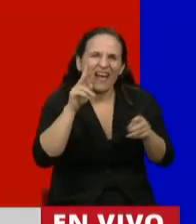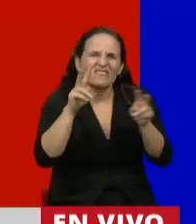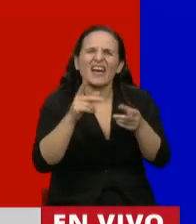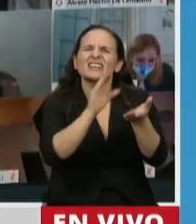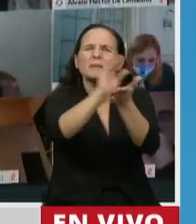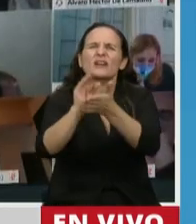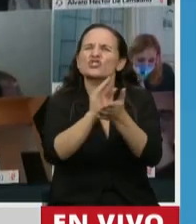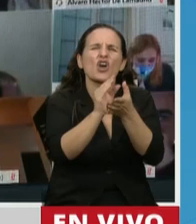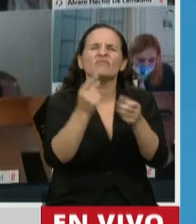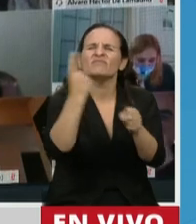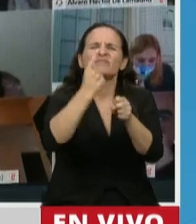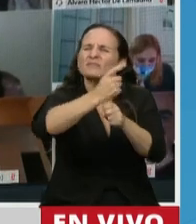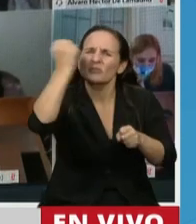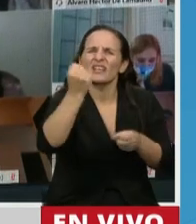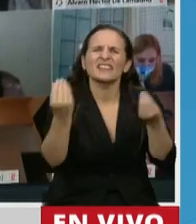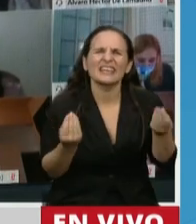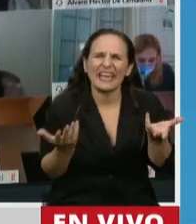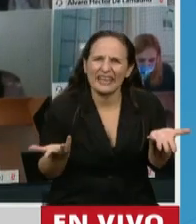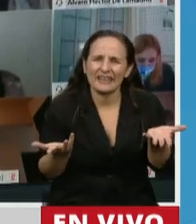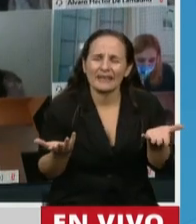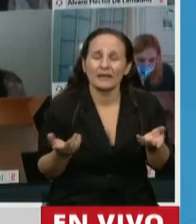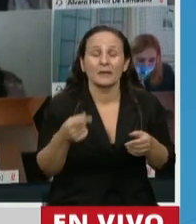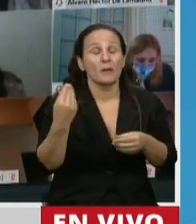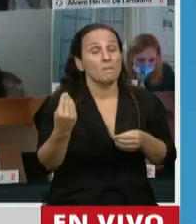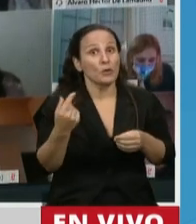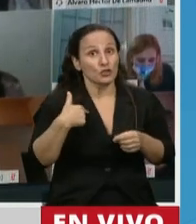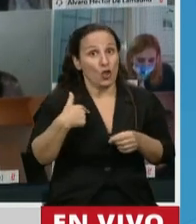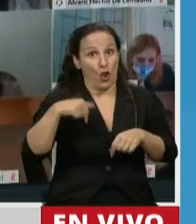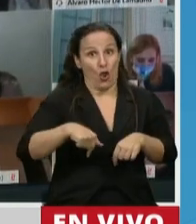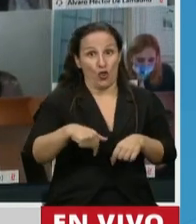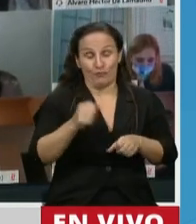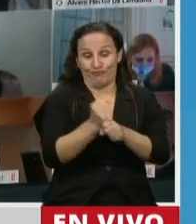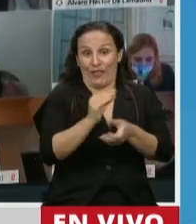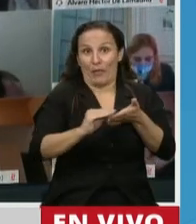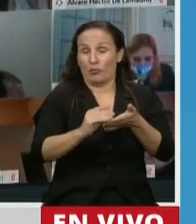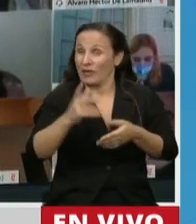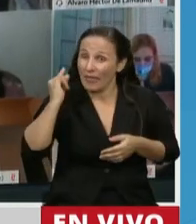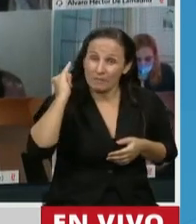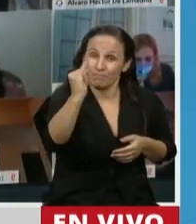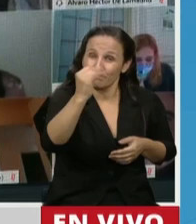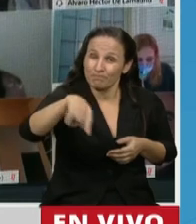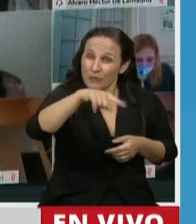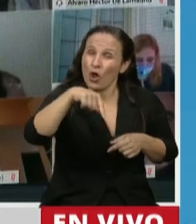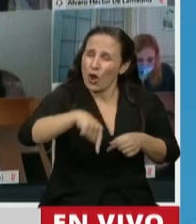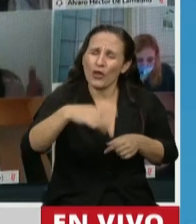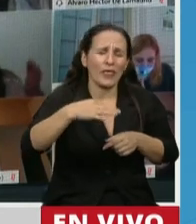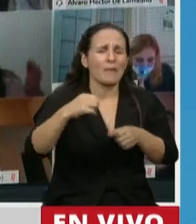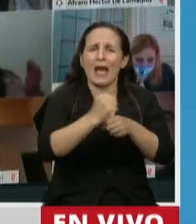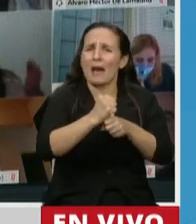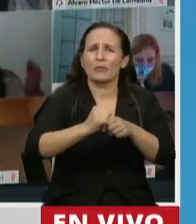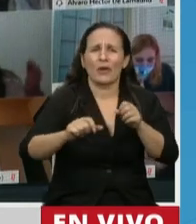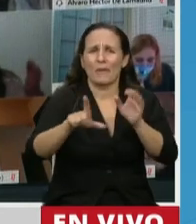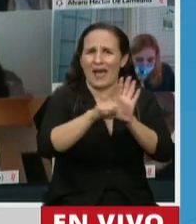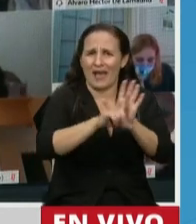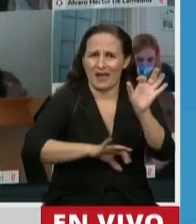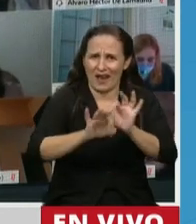inversiones. Porque de nada vale, y esto es lo que hoy insto como legisladora, es que nosotros aprobemos hoy aquí un proyecto que